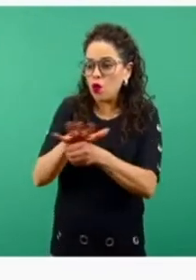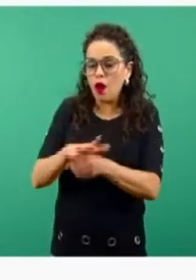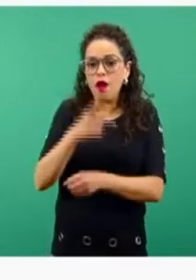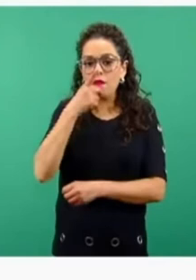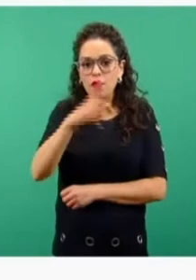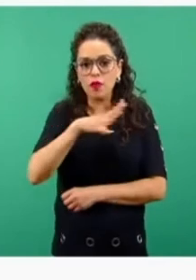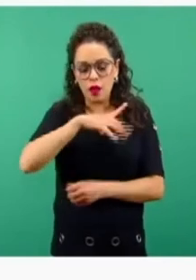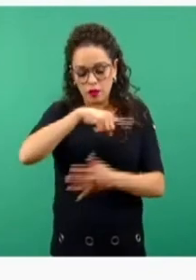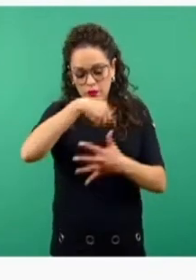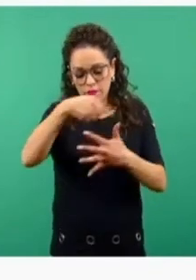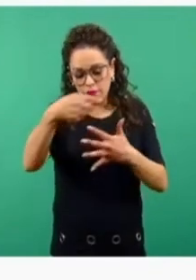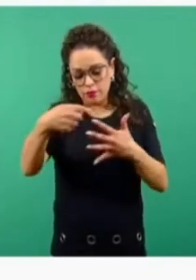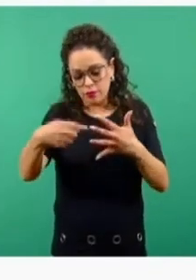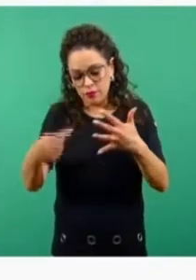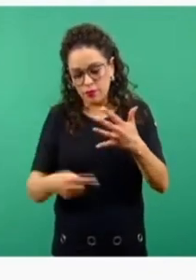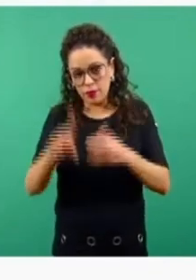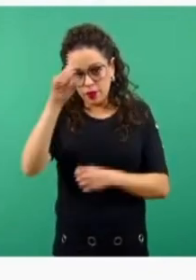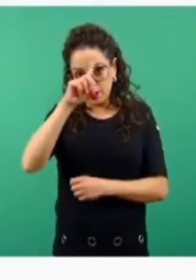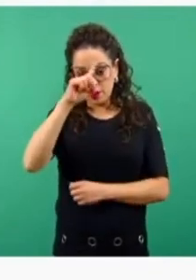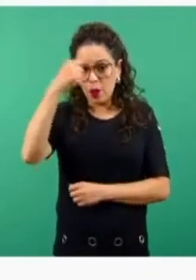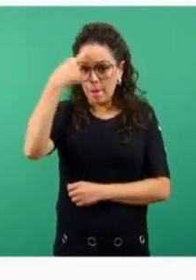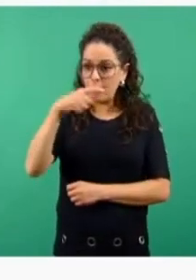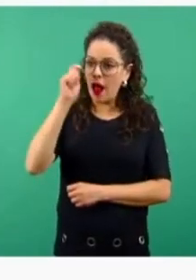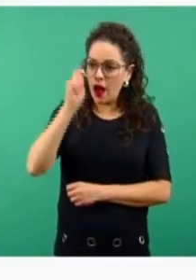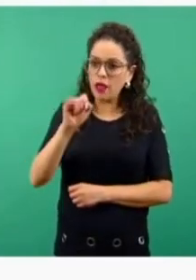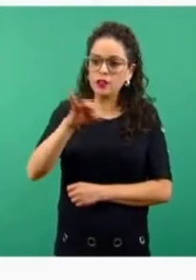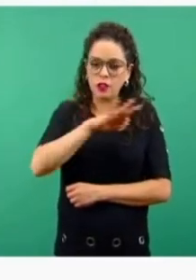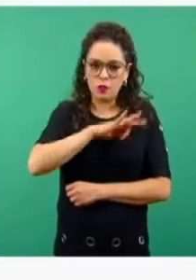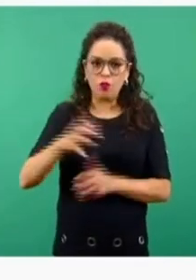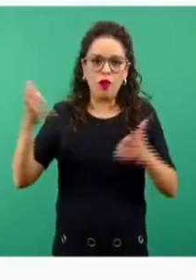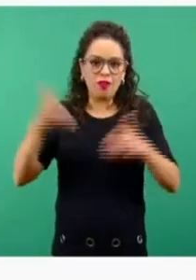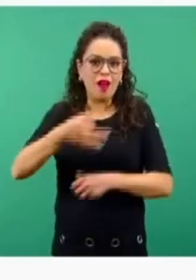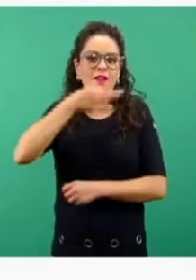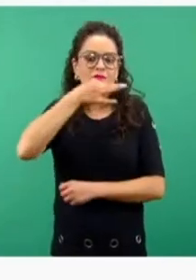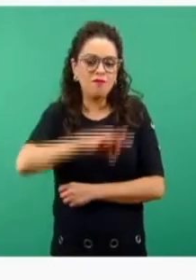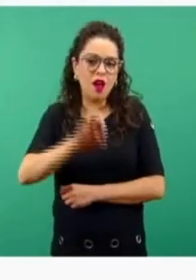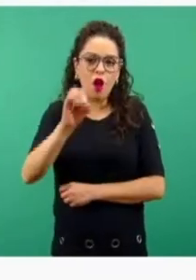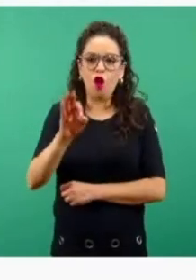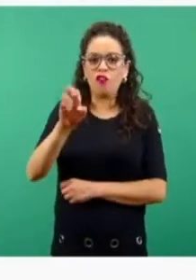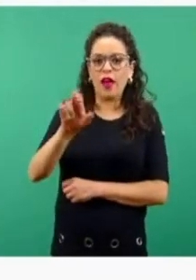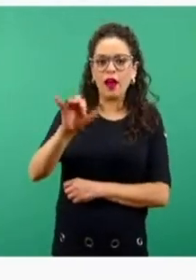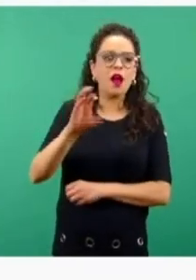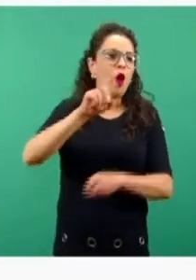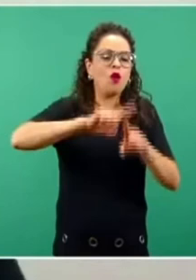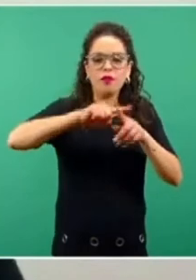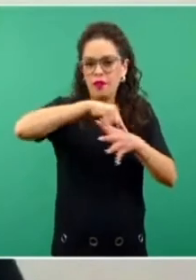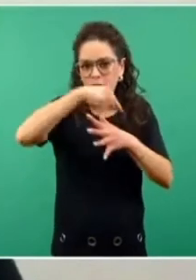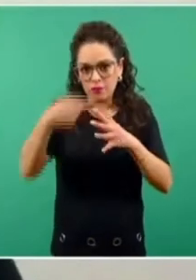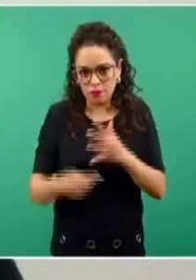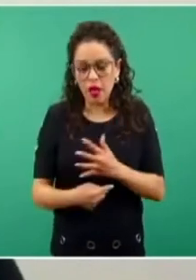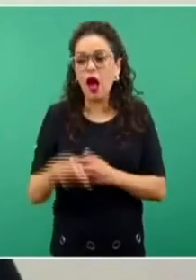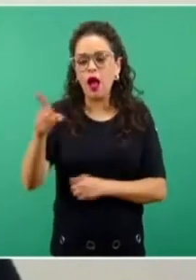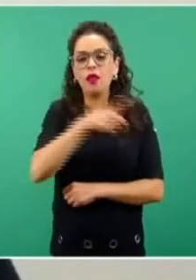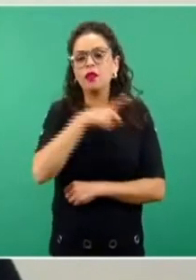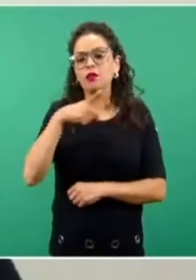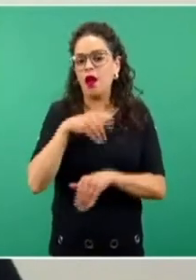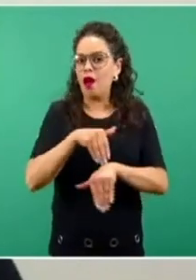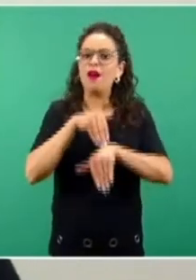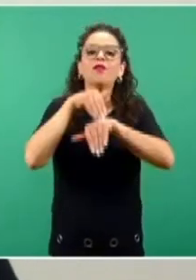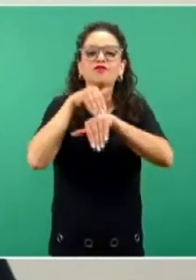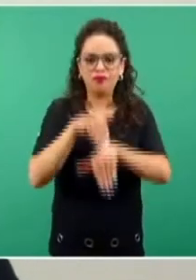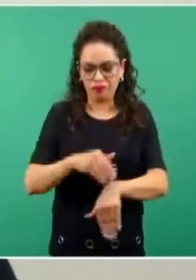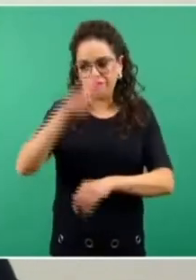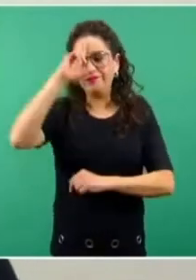acciones para el evento, pues entonces acatarlas como tal. Entonces esto es un elemento que debe de ser valorado